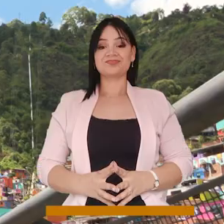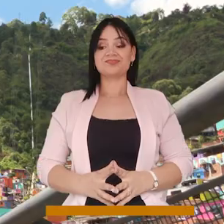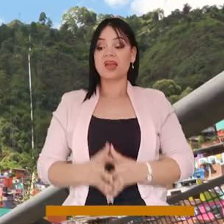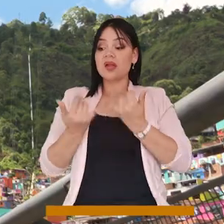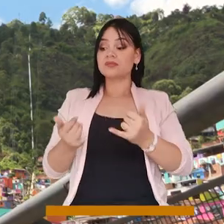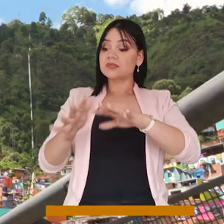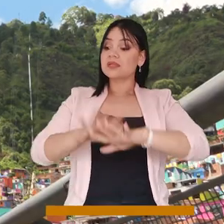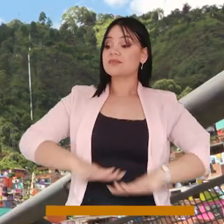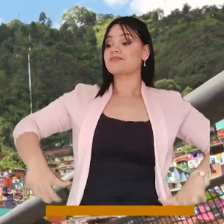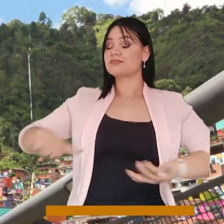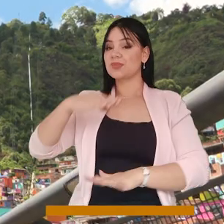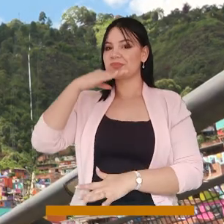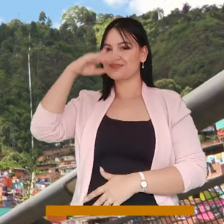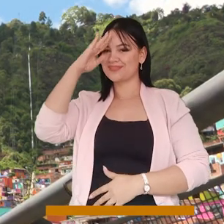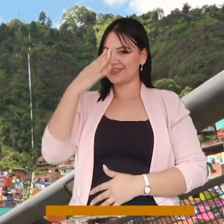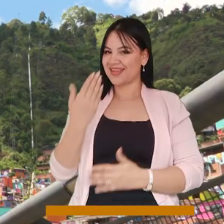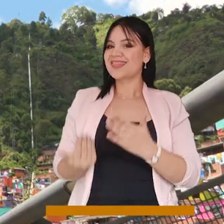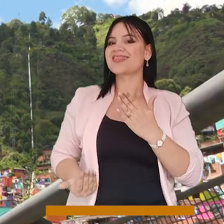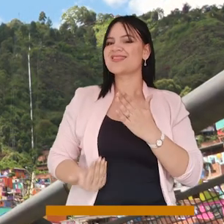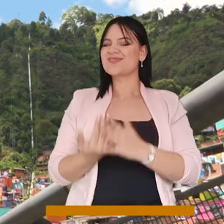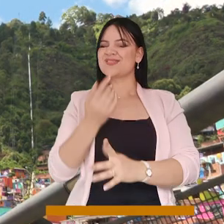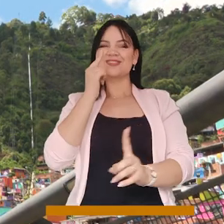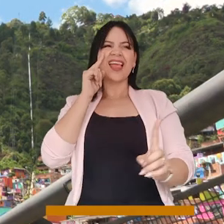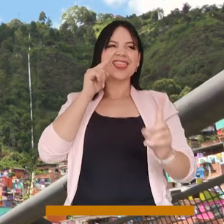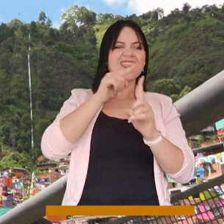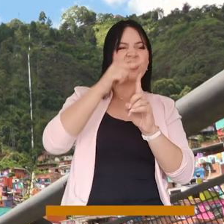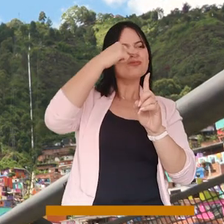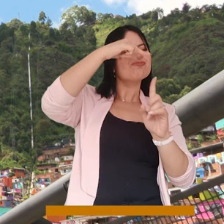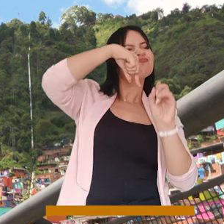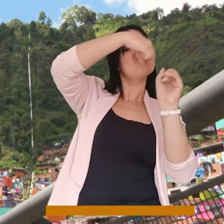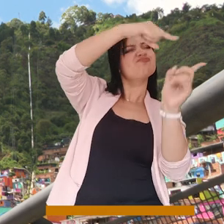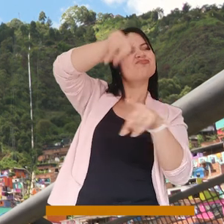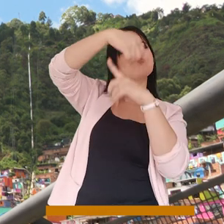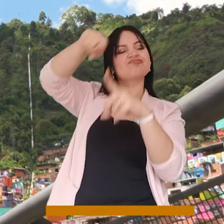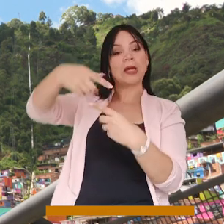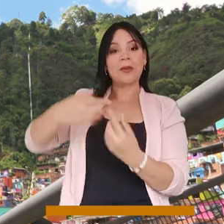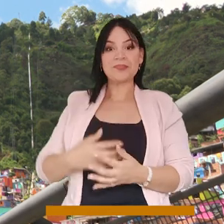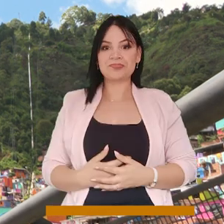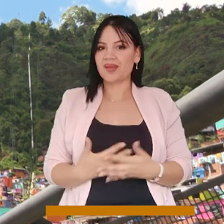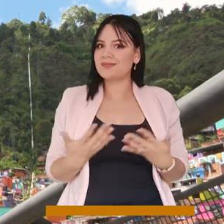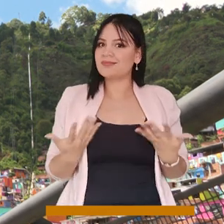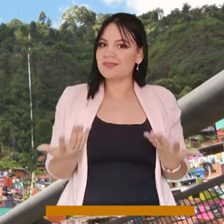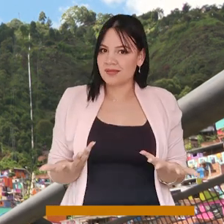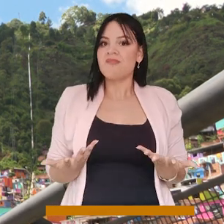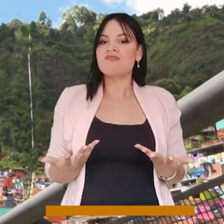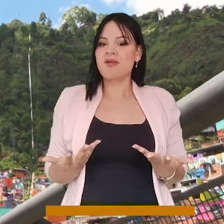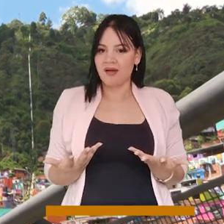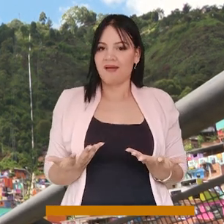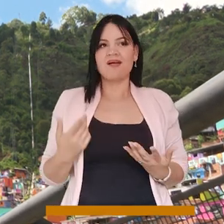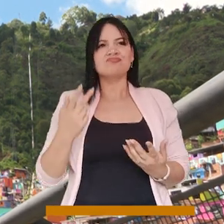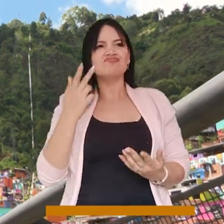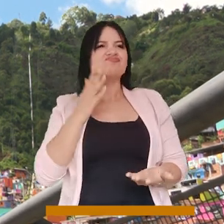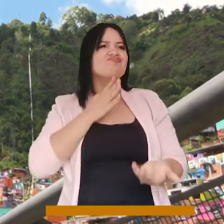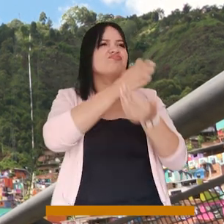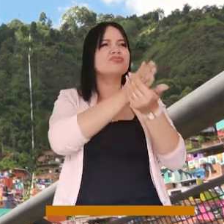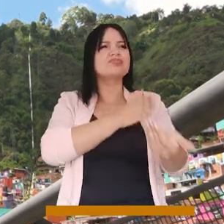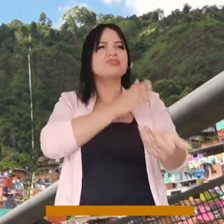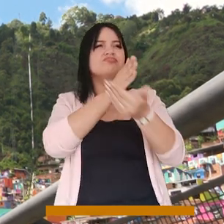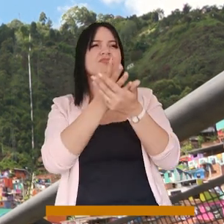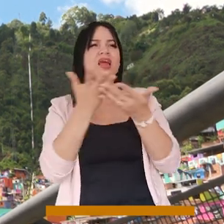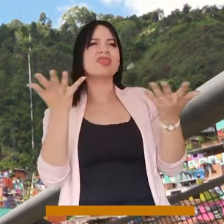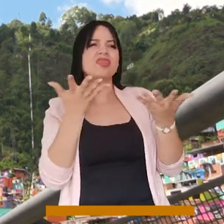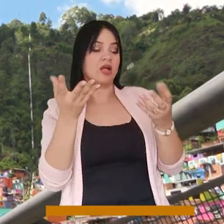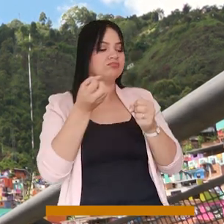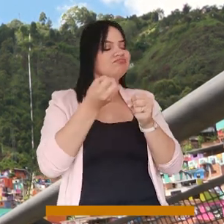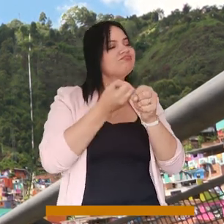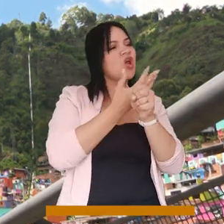En Medellín hay una nueva vocación del turismo de entretenimiento, el turismo comunitario, el turismo que podemos hacer